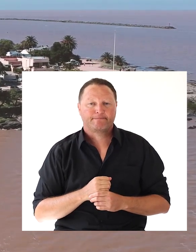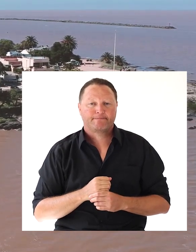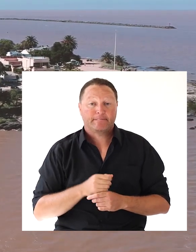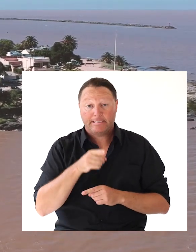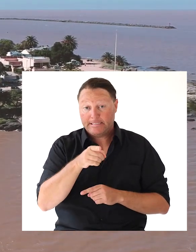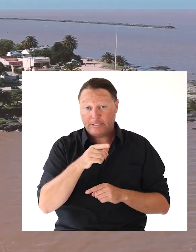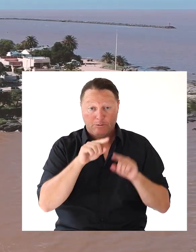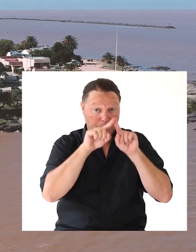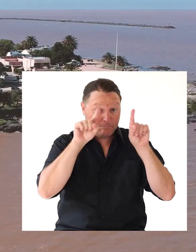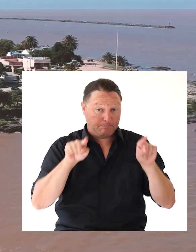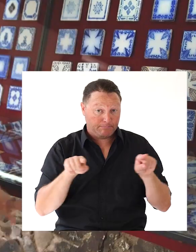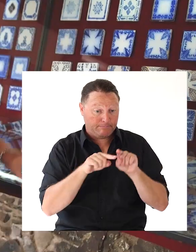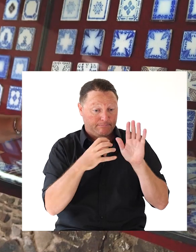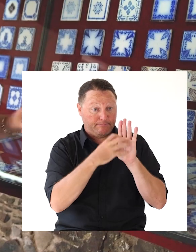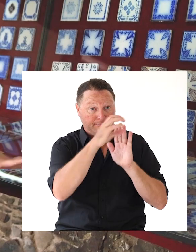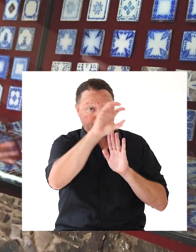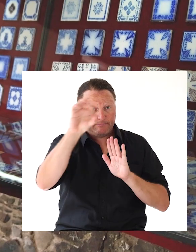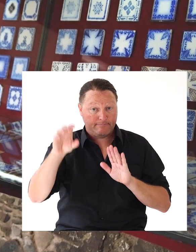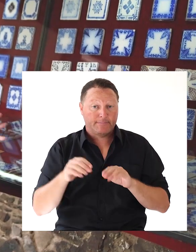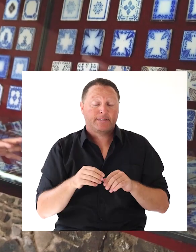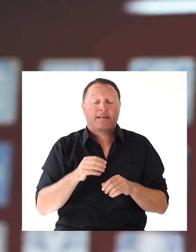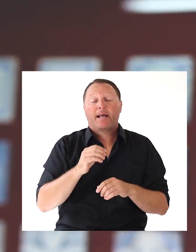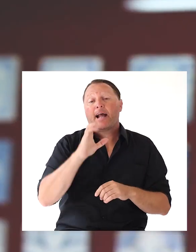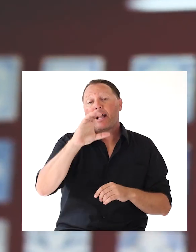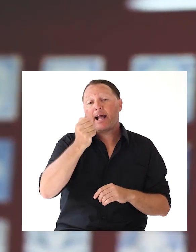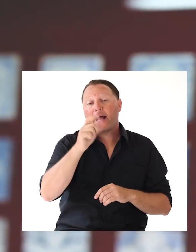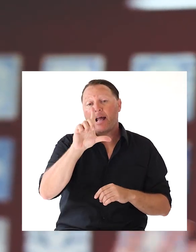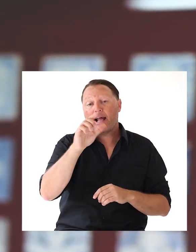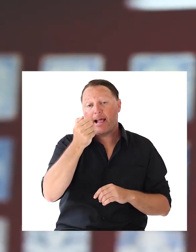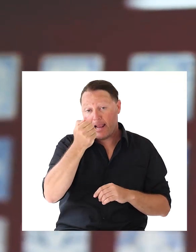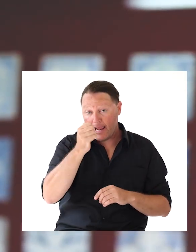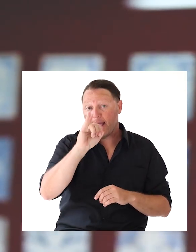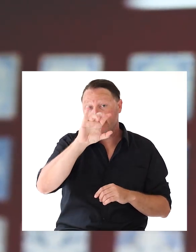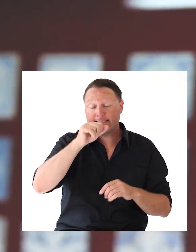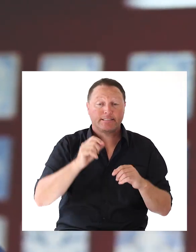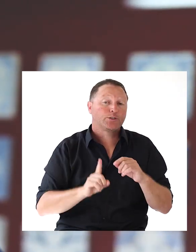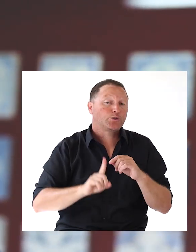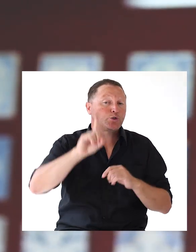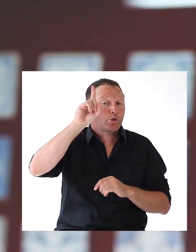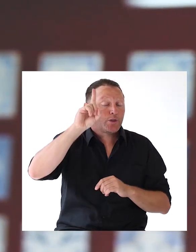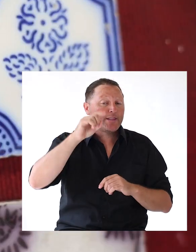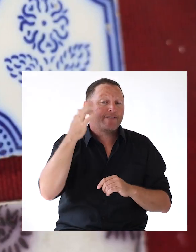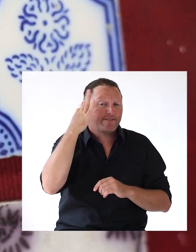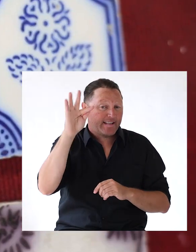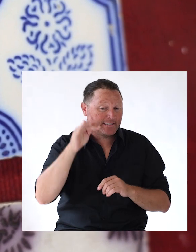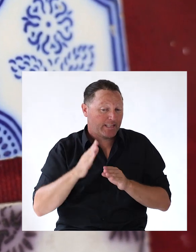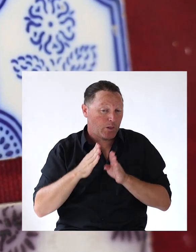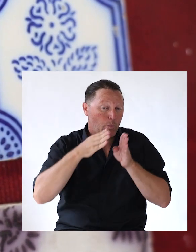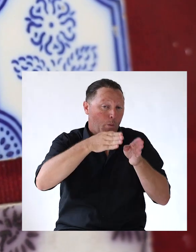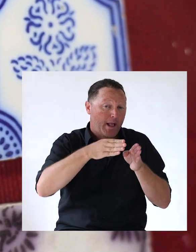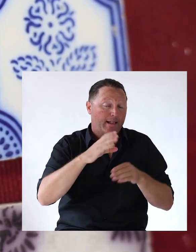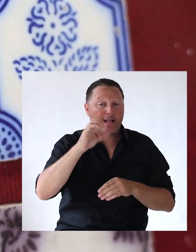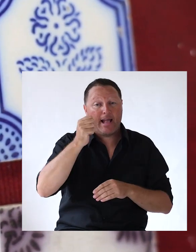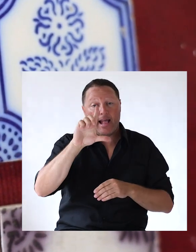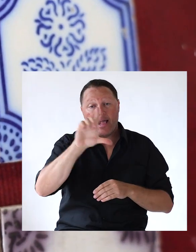Bueno, estos azulejos Que nosotros los conocemos Con el nombre de Pá de Calé Viene del norte de Francia Del Paso de Calé Son unos